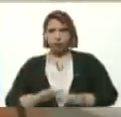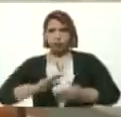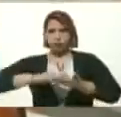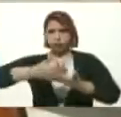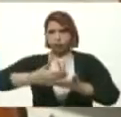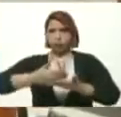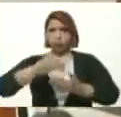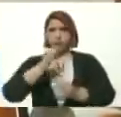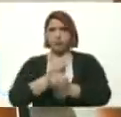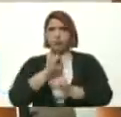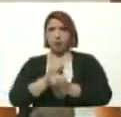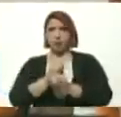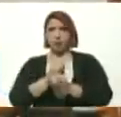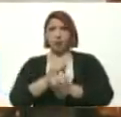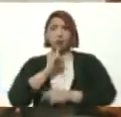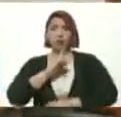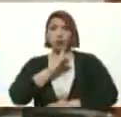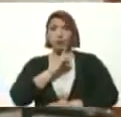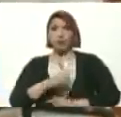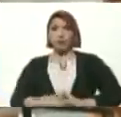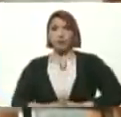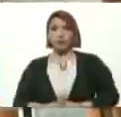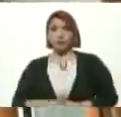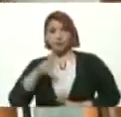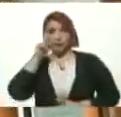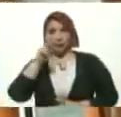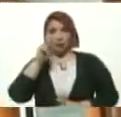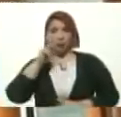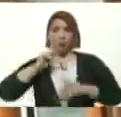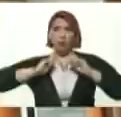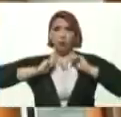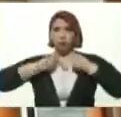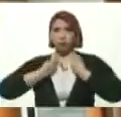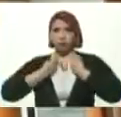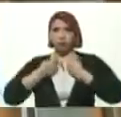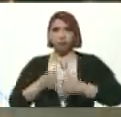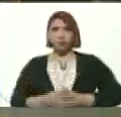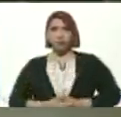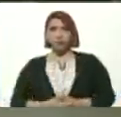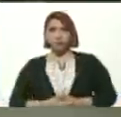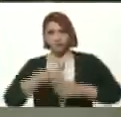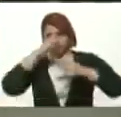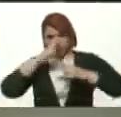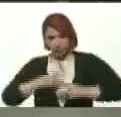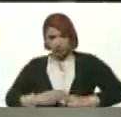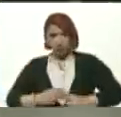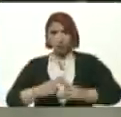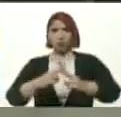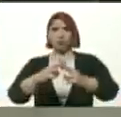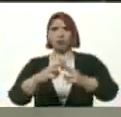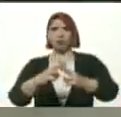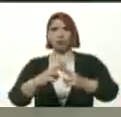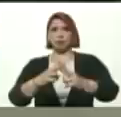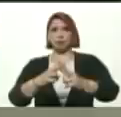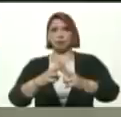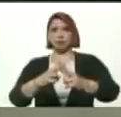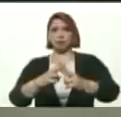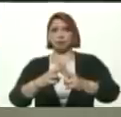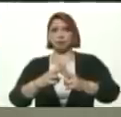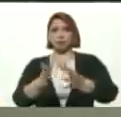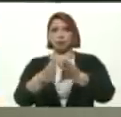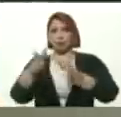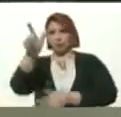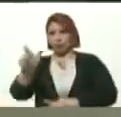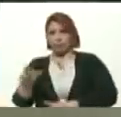Que lleva por Nombre Nada más Y nada menos Profesor Aristóbulo Isturi Honrando Con eso Presidente A ese